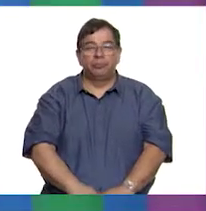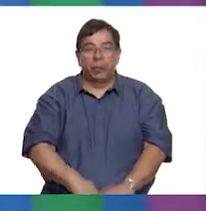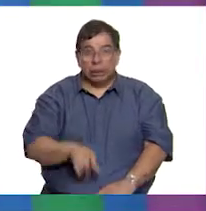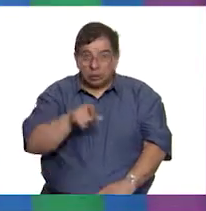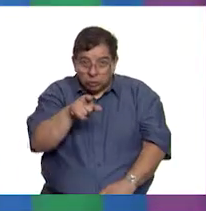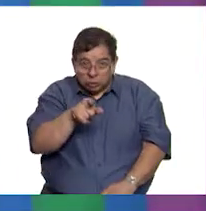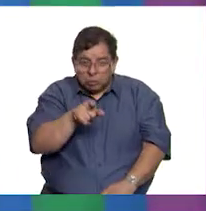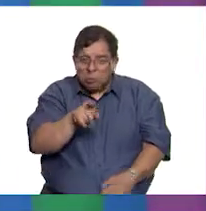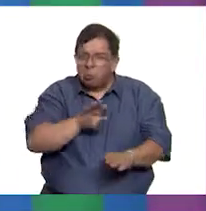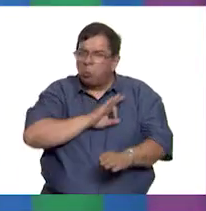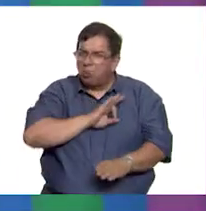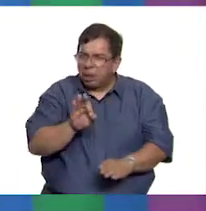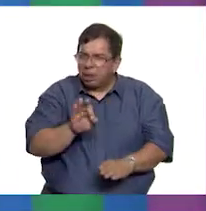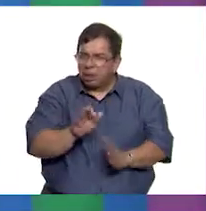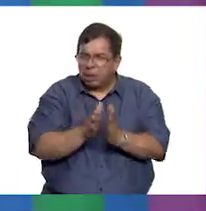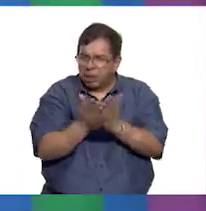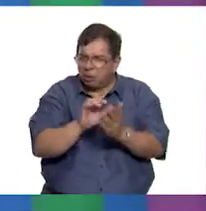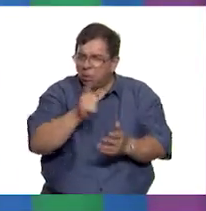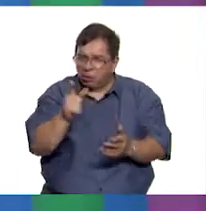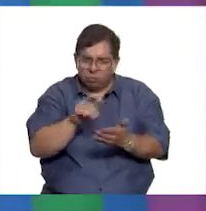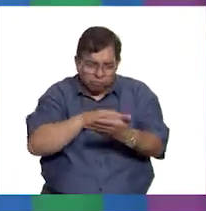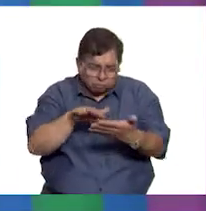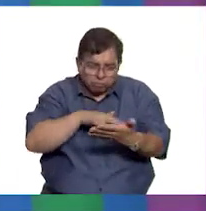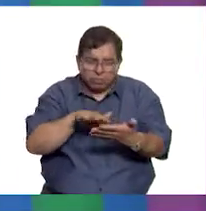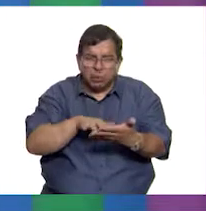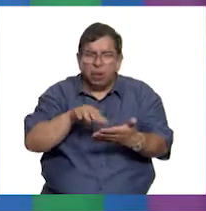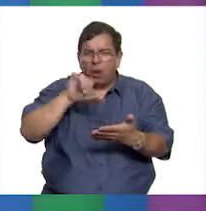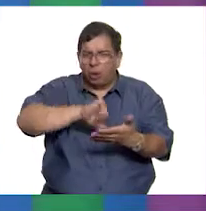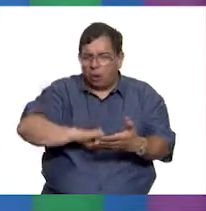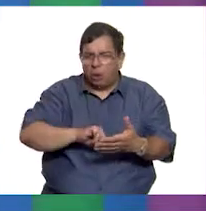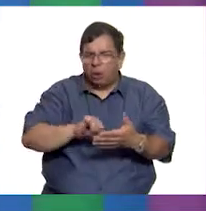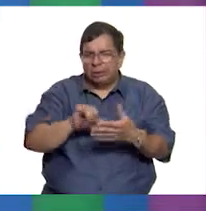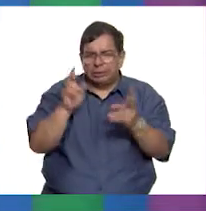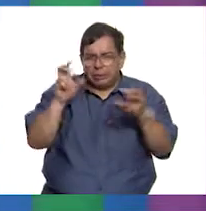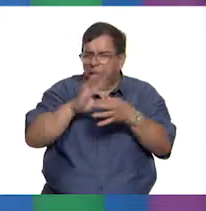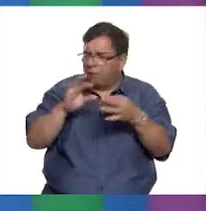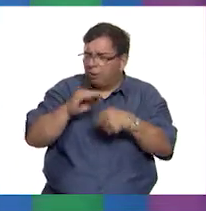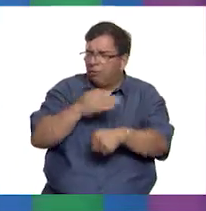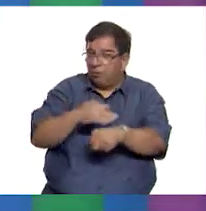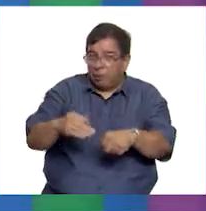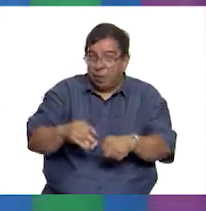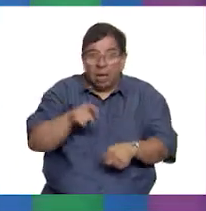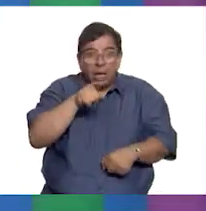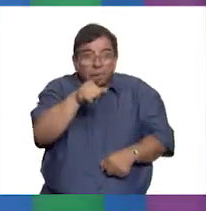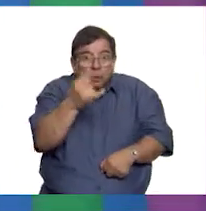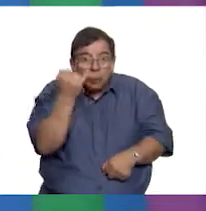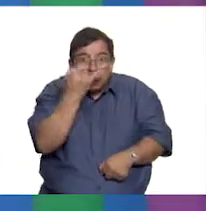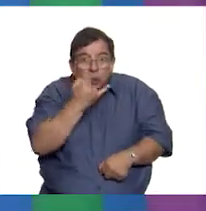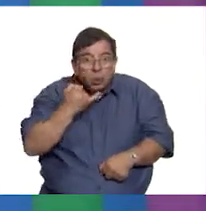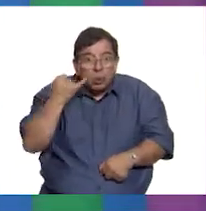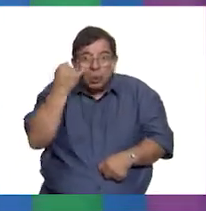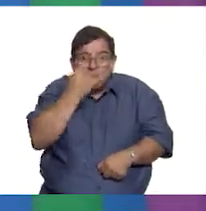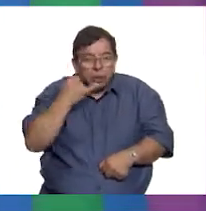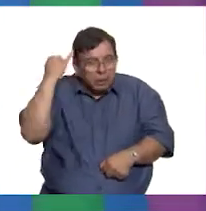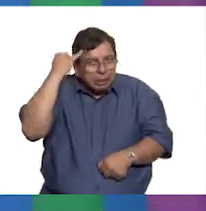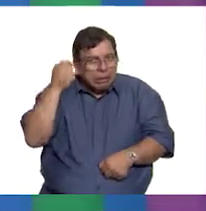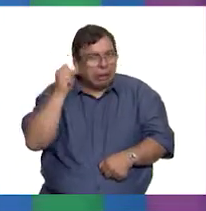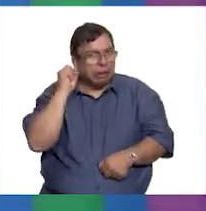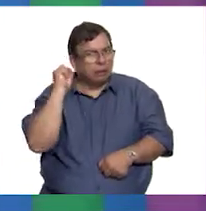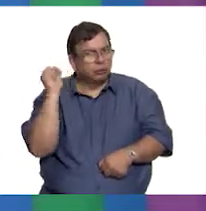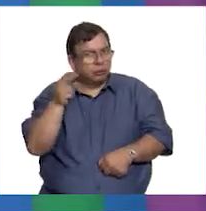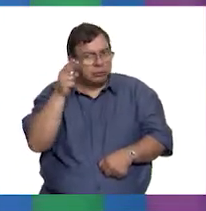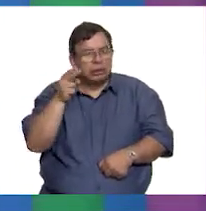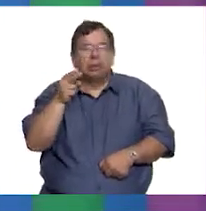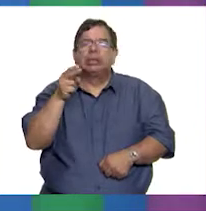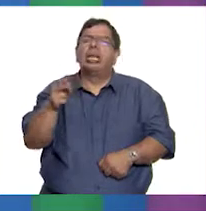Si te es posible, consulta otros libros y comenta el tema de hoy con tu familia. Si tienes la fortuna de hablar una lengua indígena, aprovecha